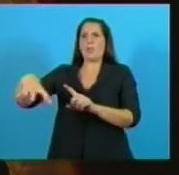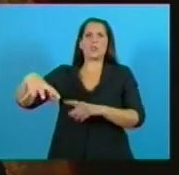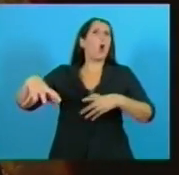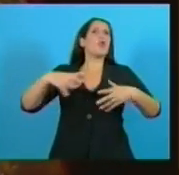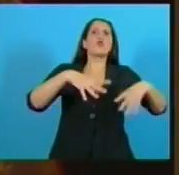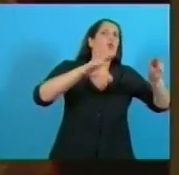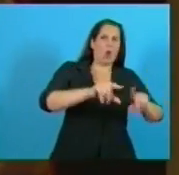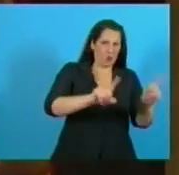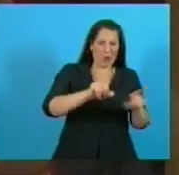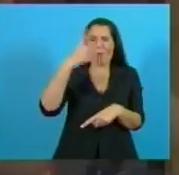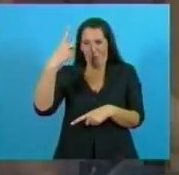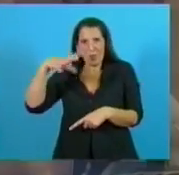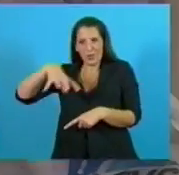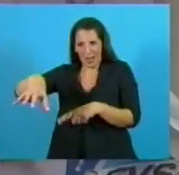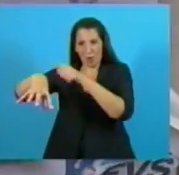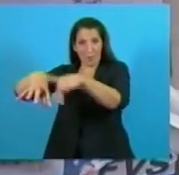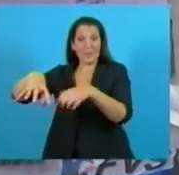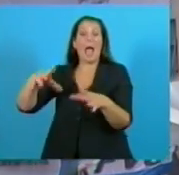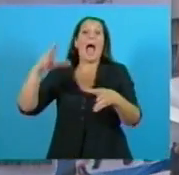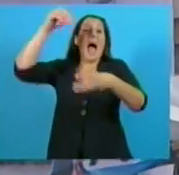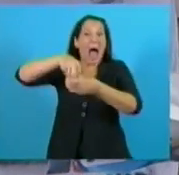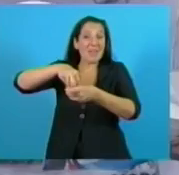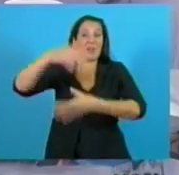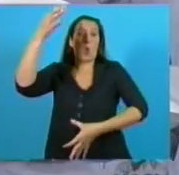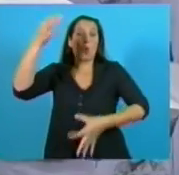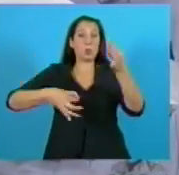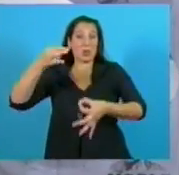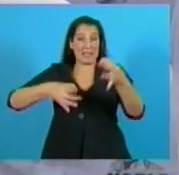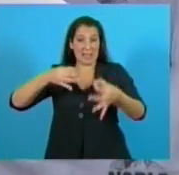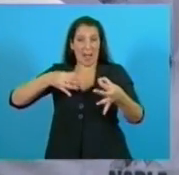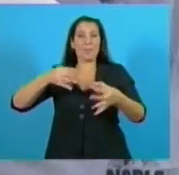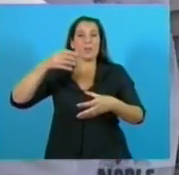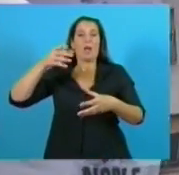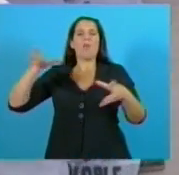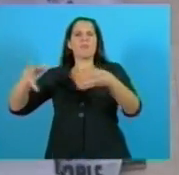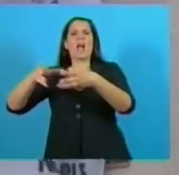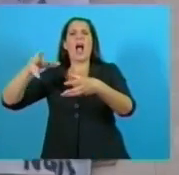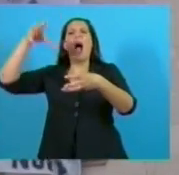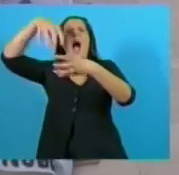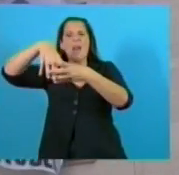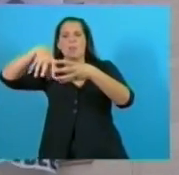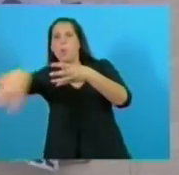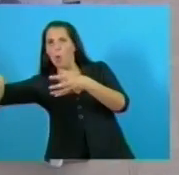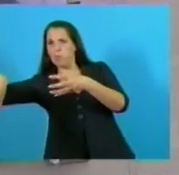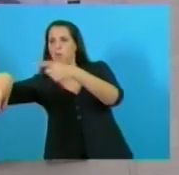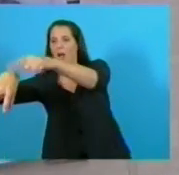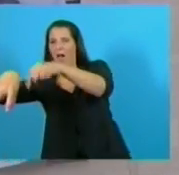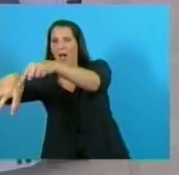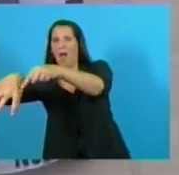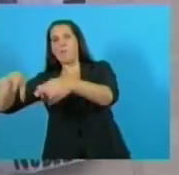generalizara, en un sector del Poder Judicial que se ha convertido en un partido, porque hay que ser